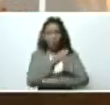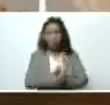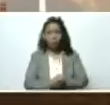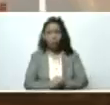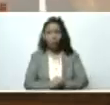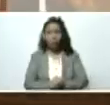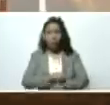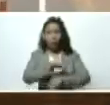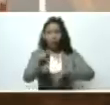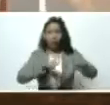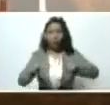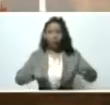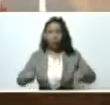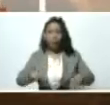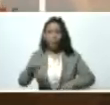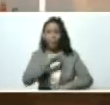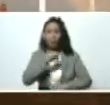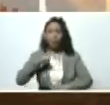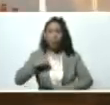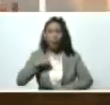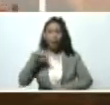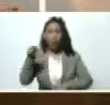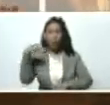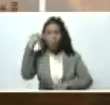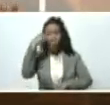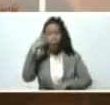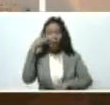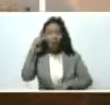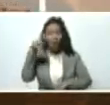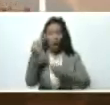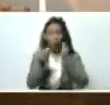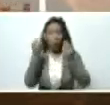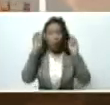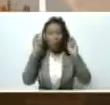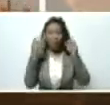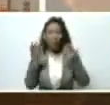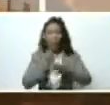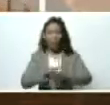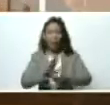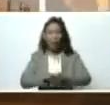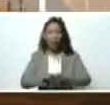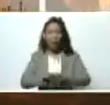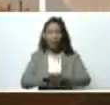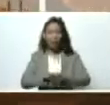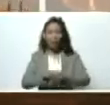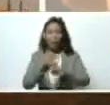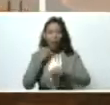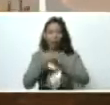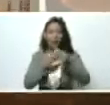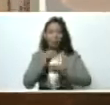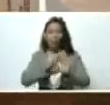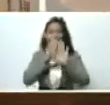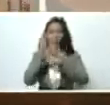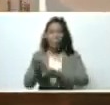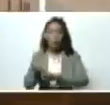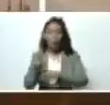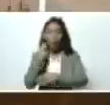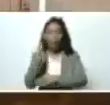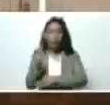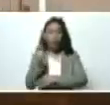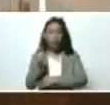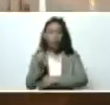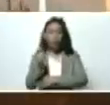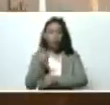a coordinar contigo personalmente para con tus ojos ver el tema, con verse el tema del dragado para darle el apoyo financiero,